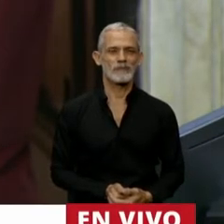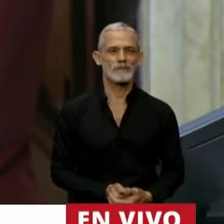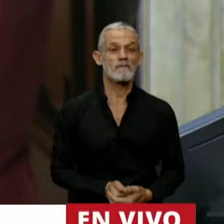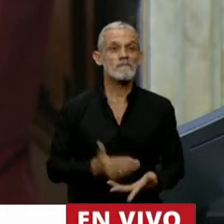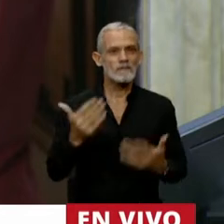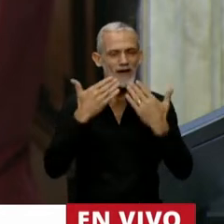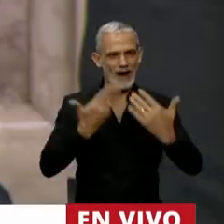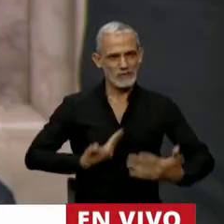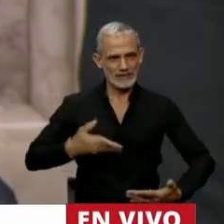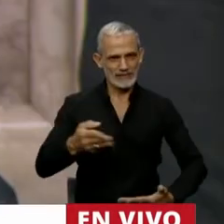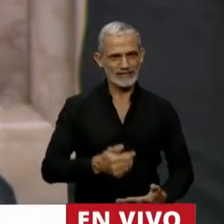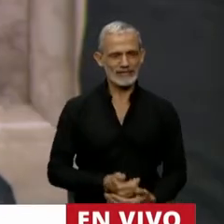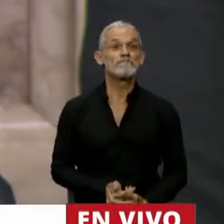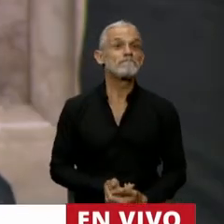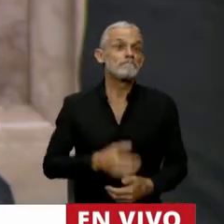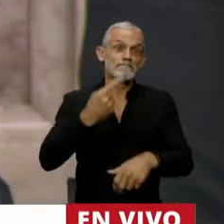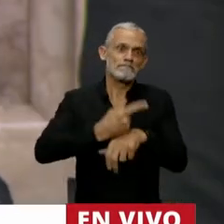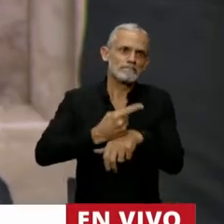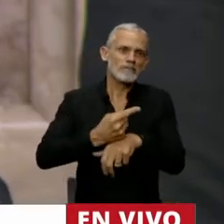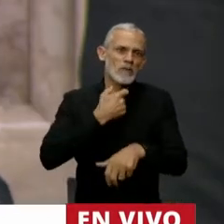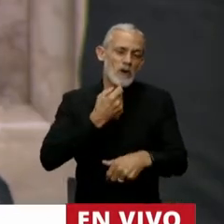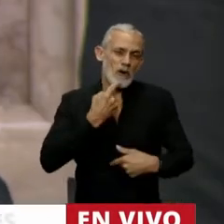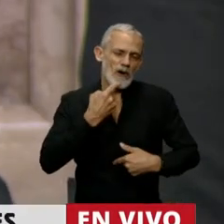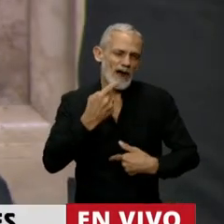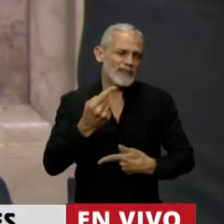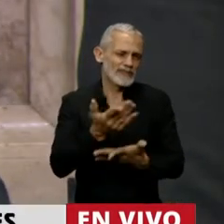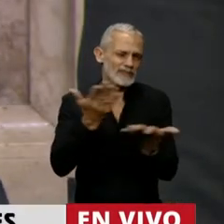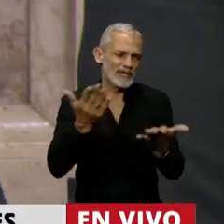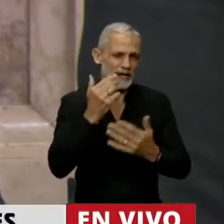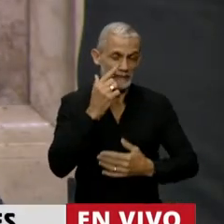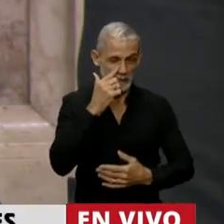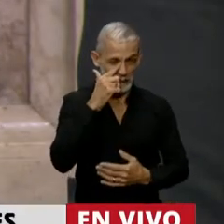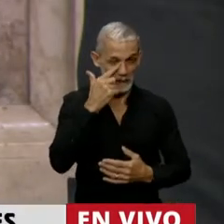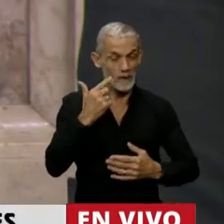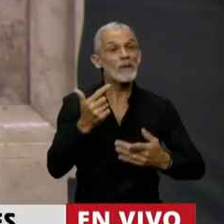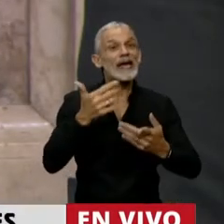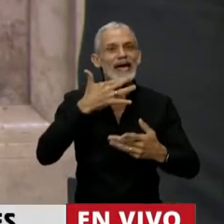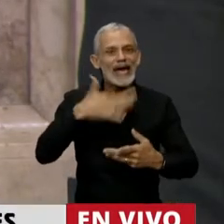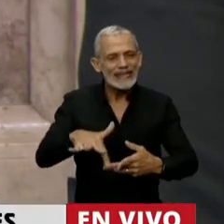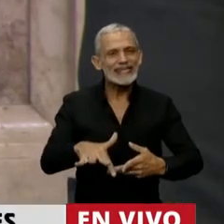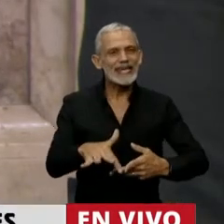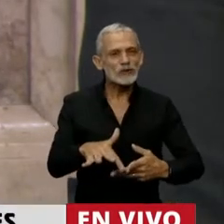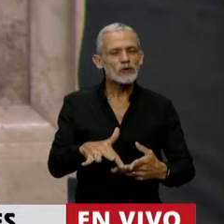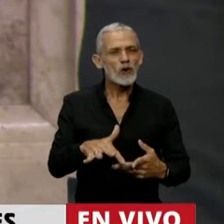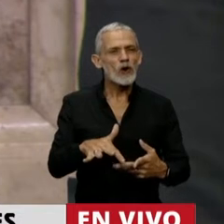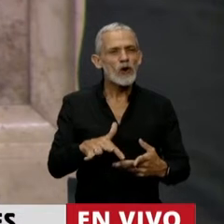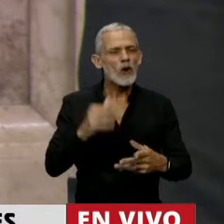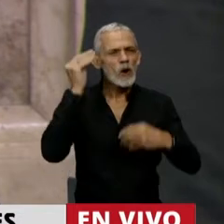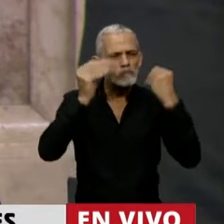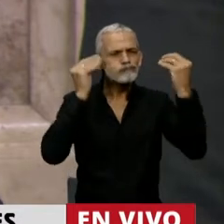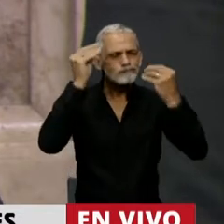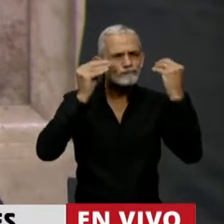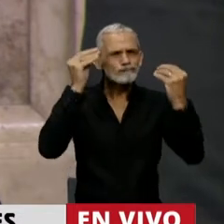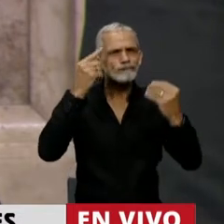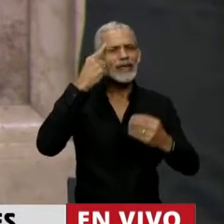Gracias, Presidente. Bueno, en primer lugar quiero decir que entiendo la preocupación,